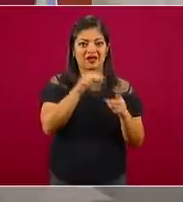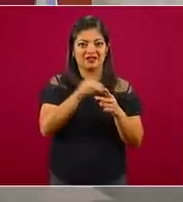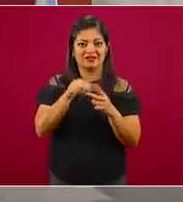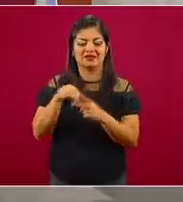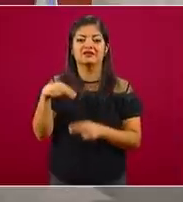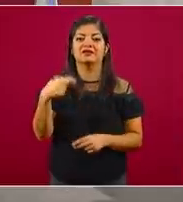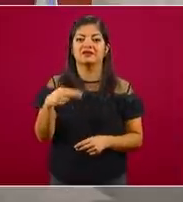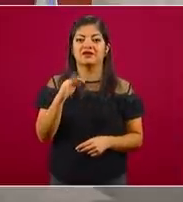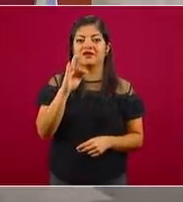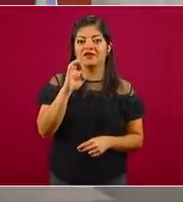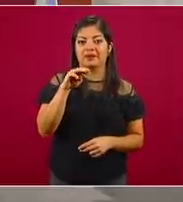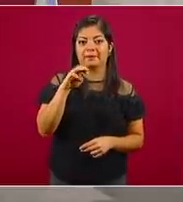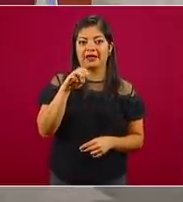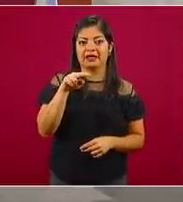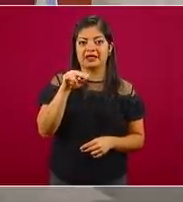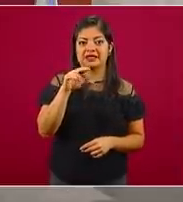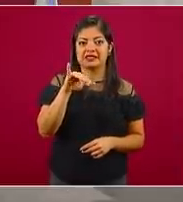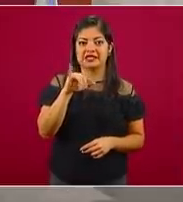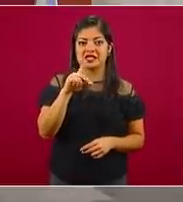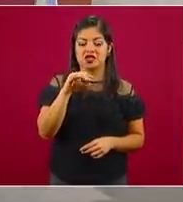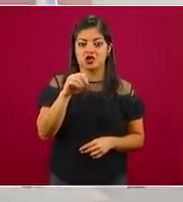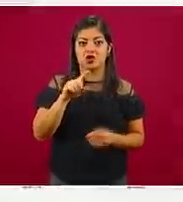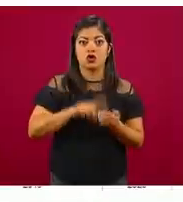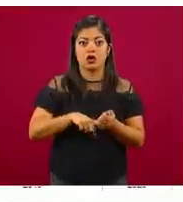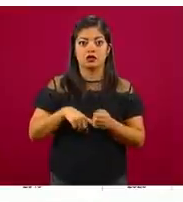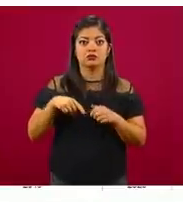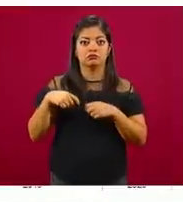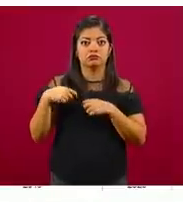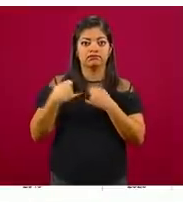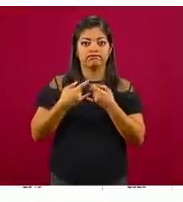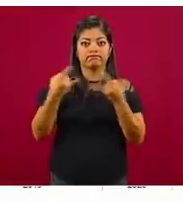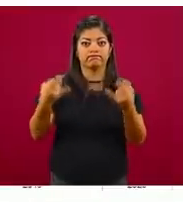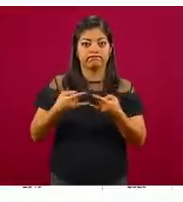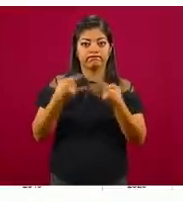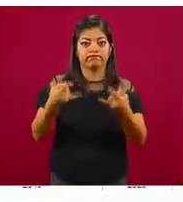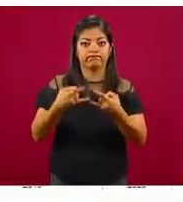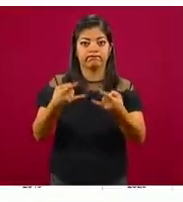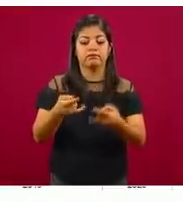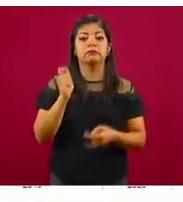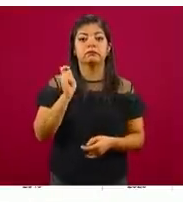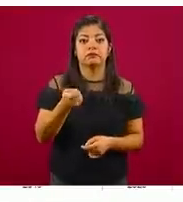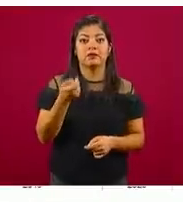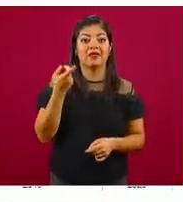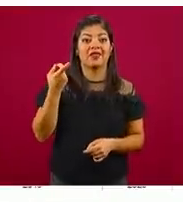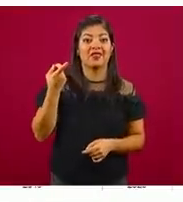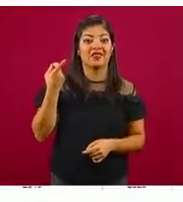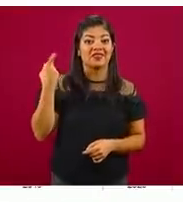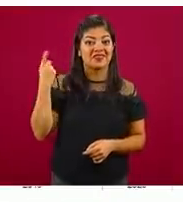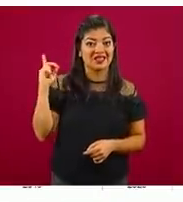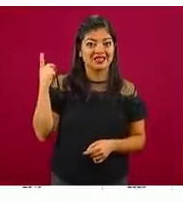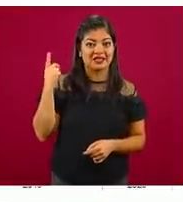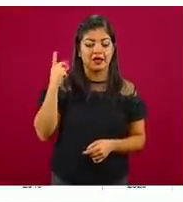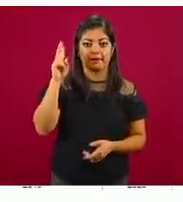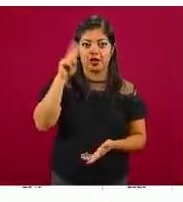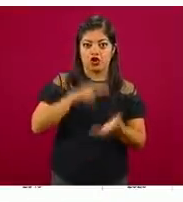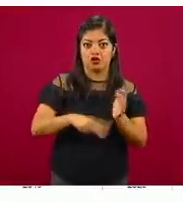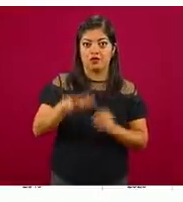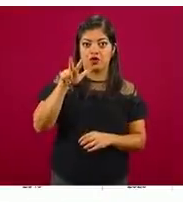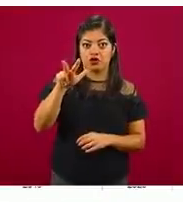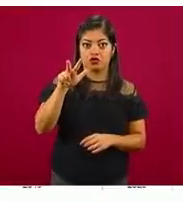tendencia histórica y este es el comportamiento a partir de diciembre del 2018,